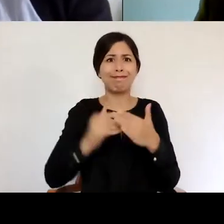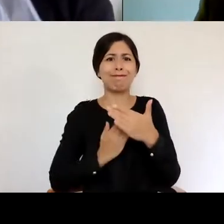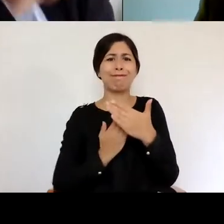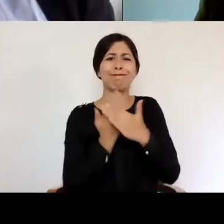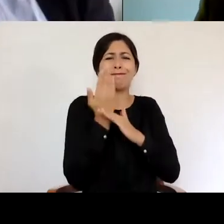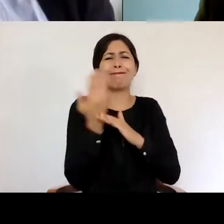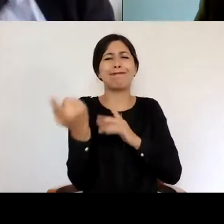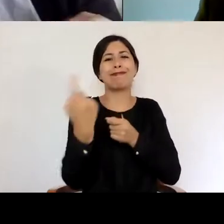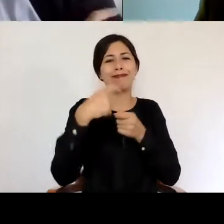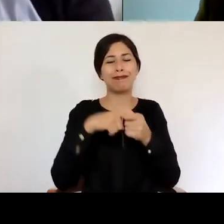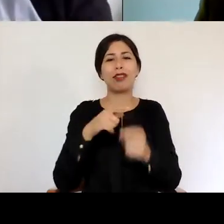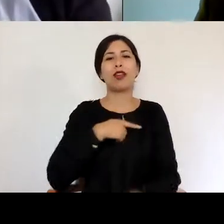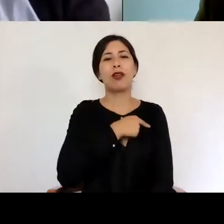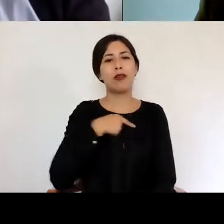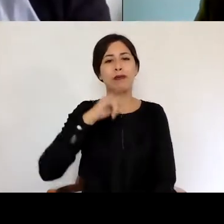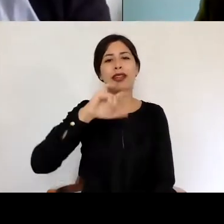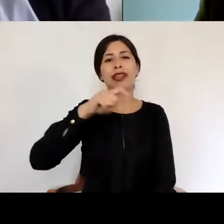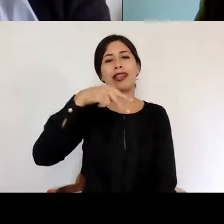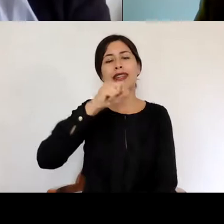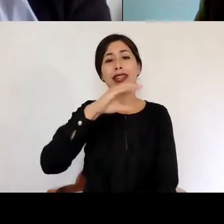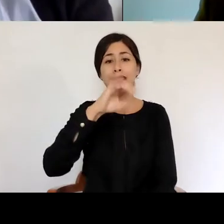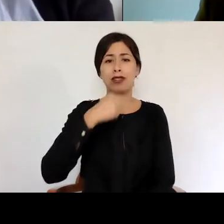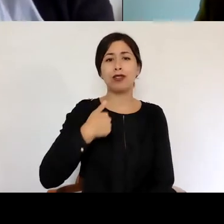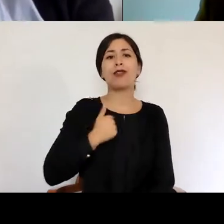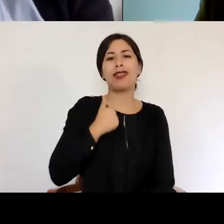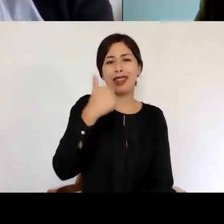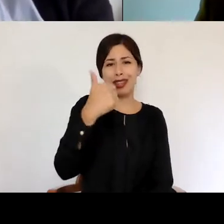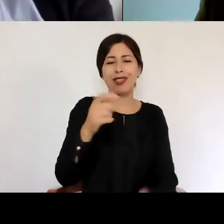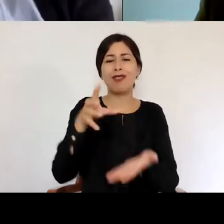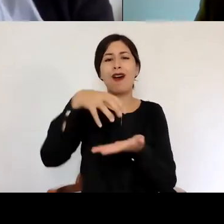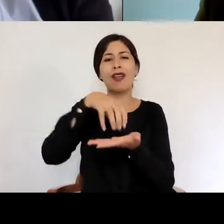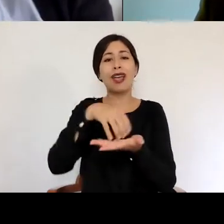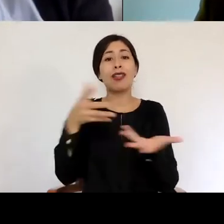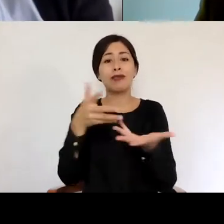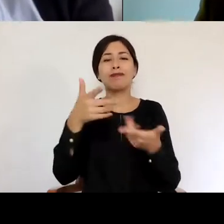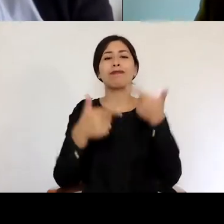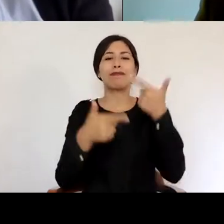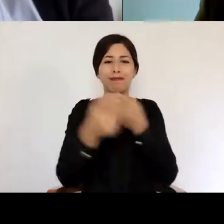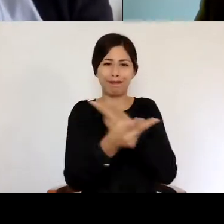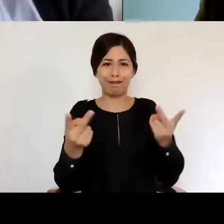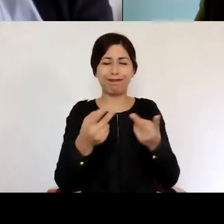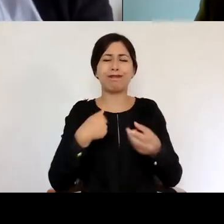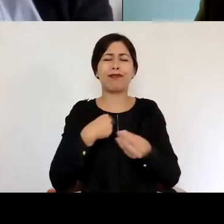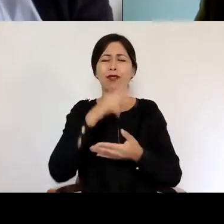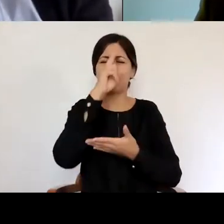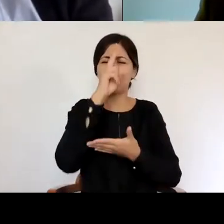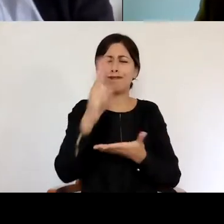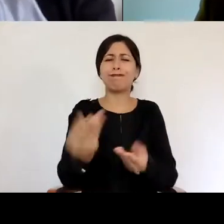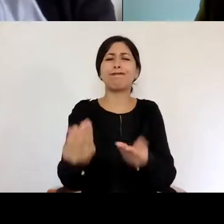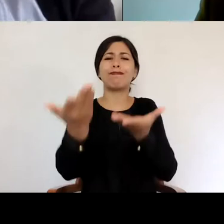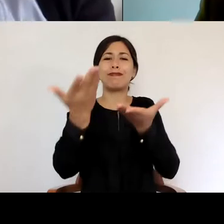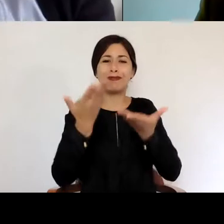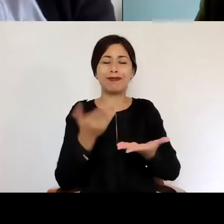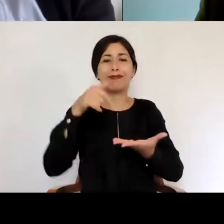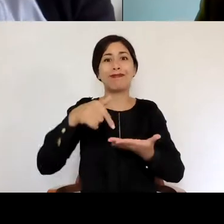Mi nombre es Ignacio Larrazabal, director del Centro de Políticas Públicas, y les doy una cordial bienvenida a esta ceremonia de lanzamiento